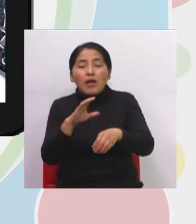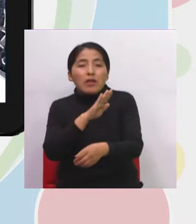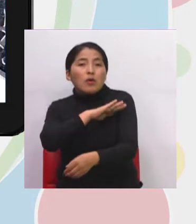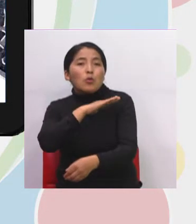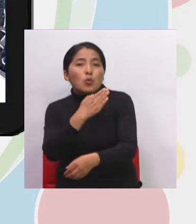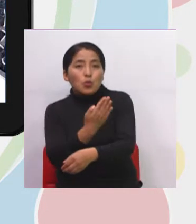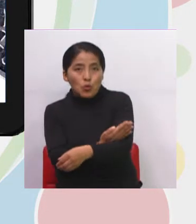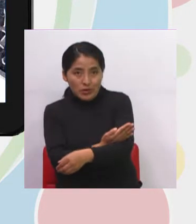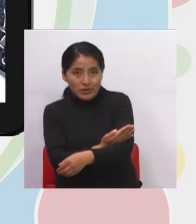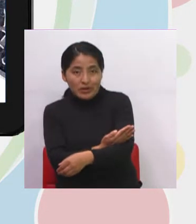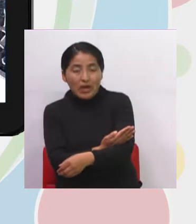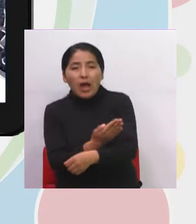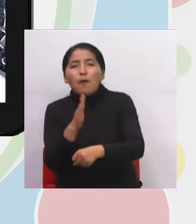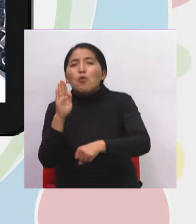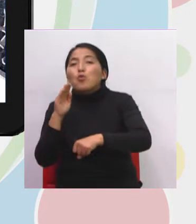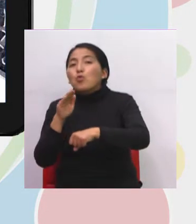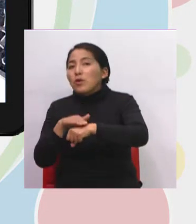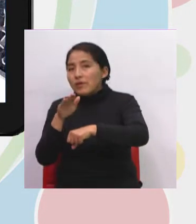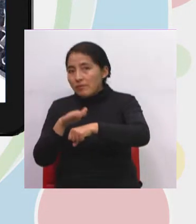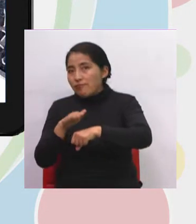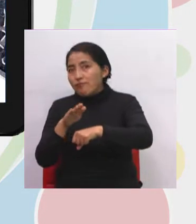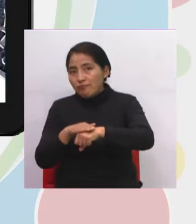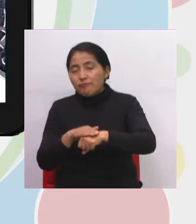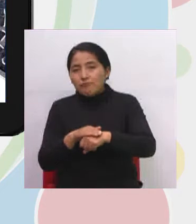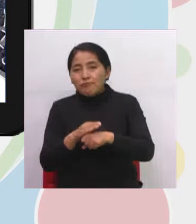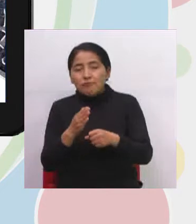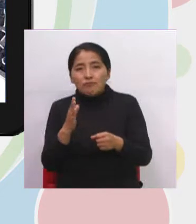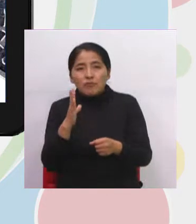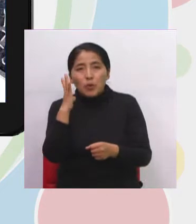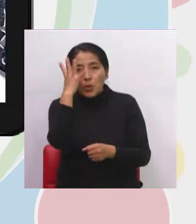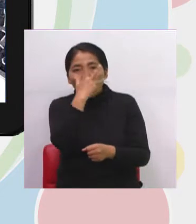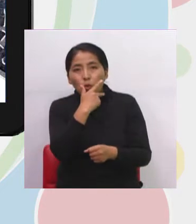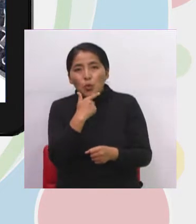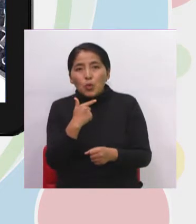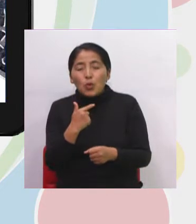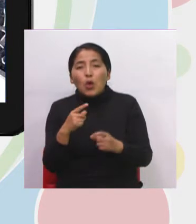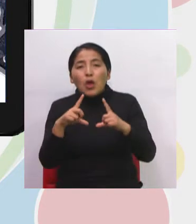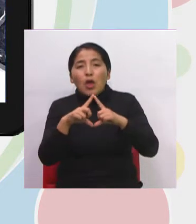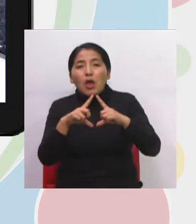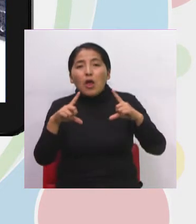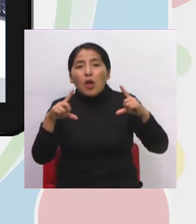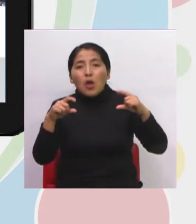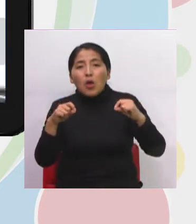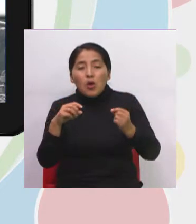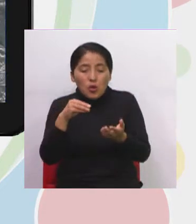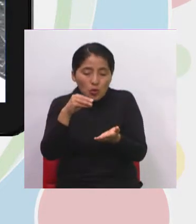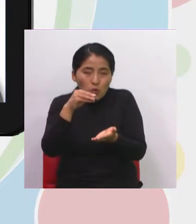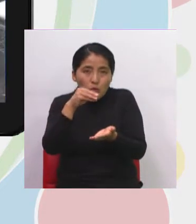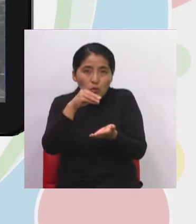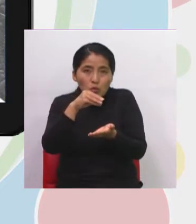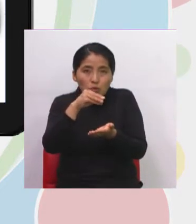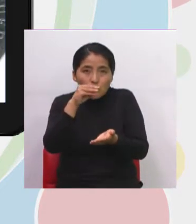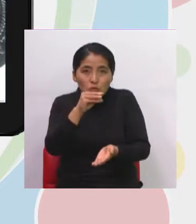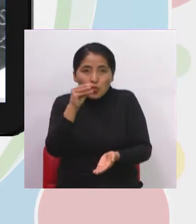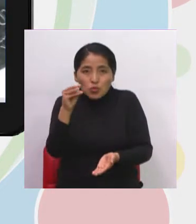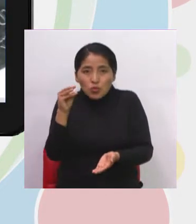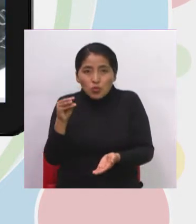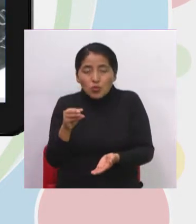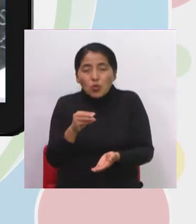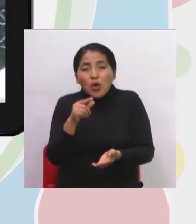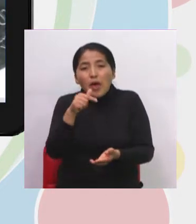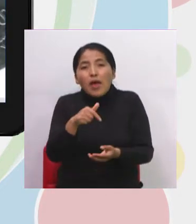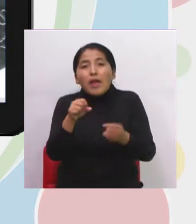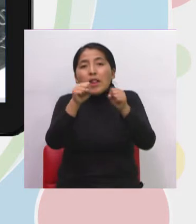muy profundo. Nuestros billetes y nuestras monedas bolivianas. Esto es el sistema monetario que